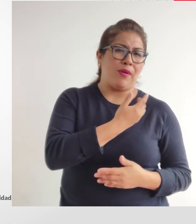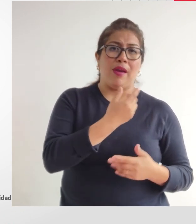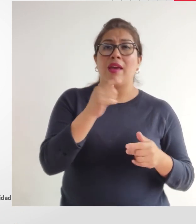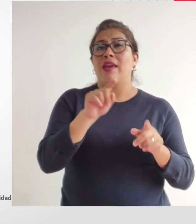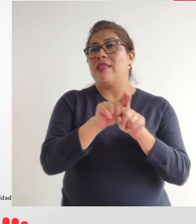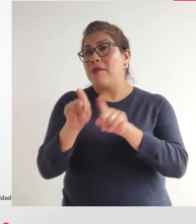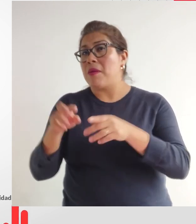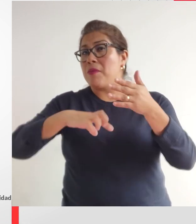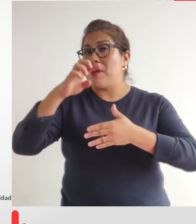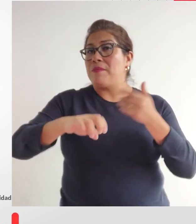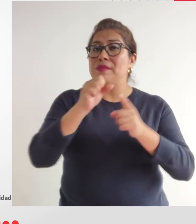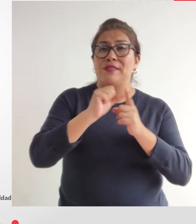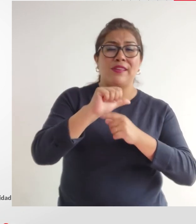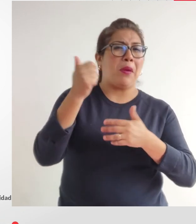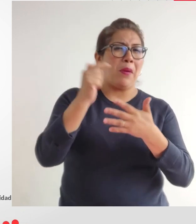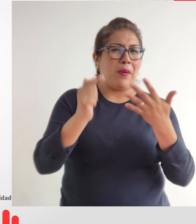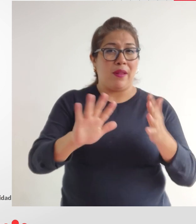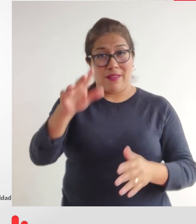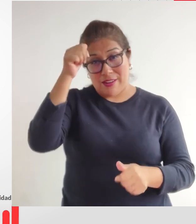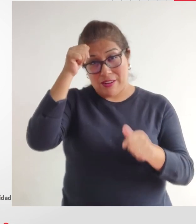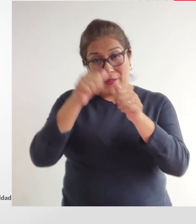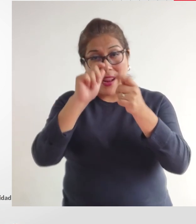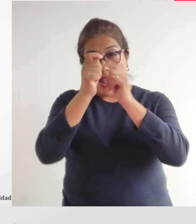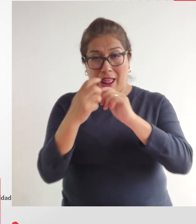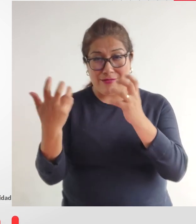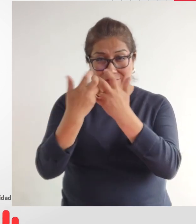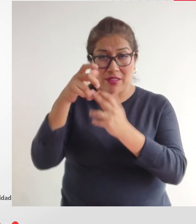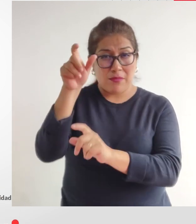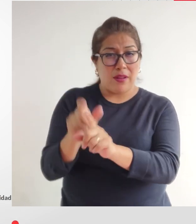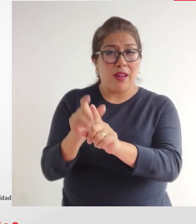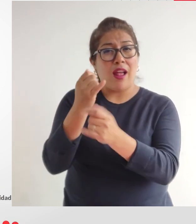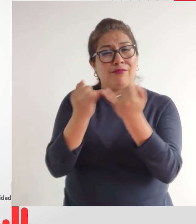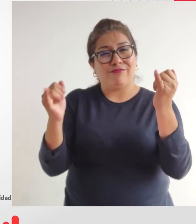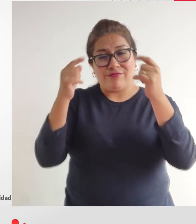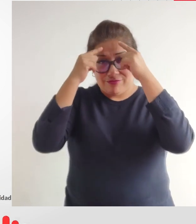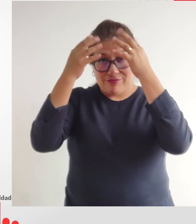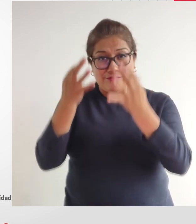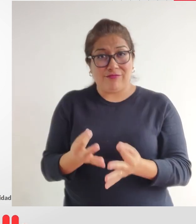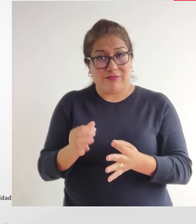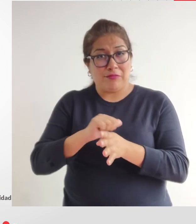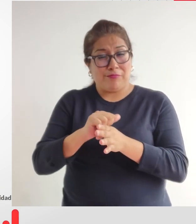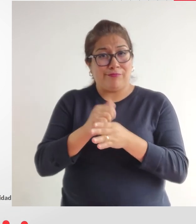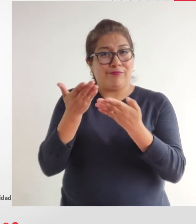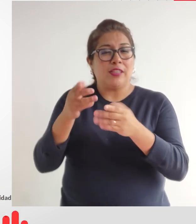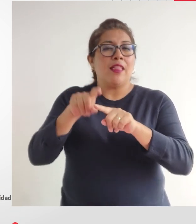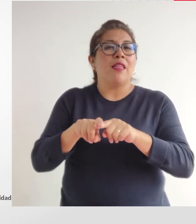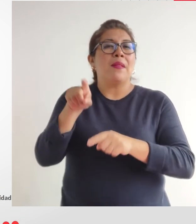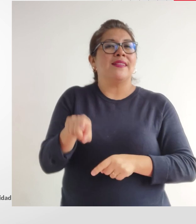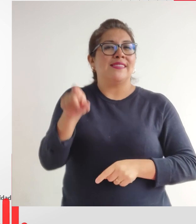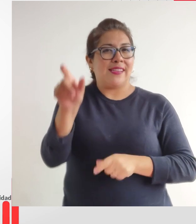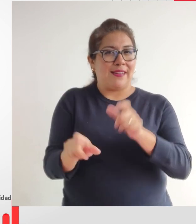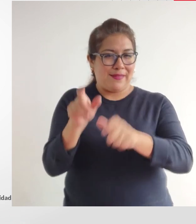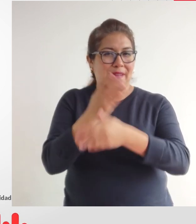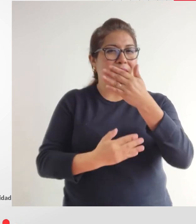institutos, hasta programas sociales, entre otros. Recuerda, los ajustes razonables para el ejercicio de la capacidad jurídica son de acuerdo a las